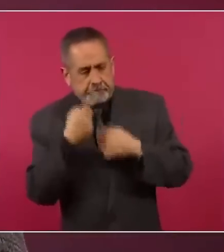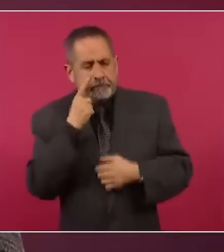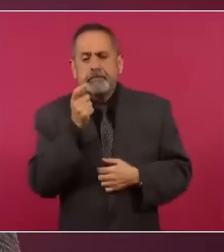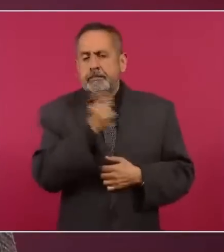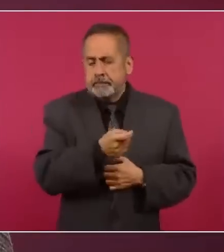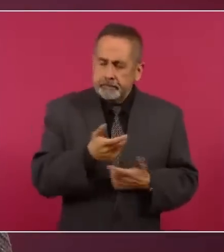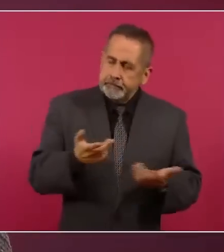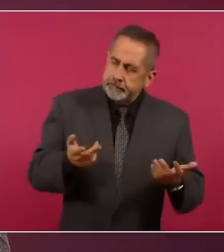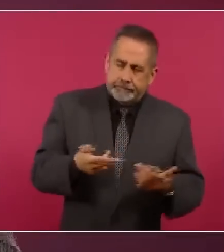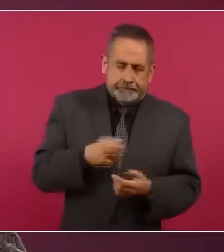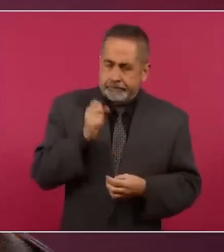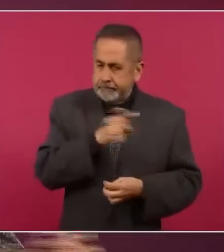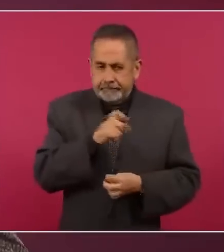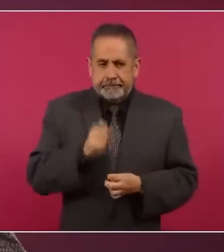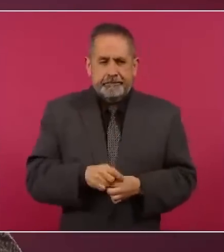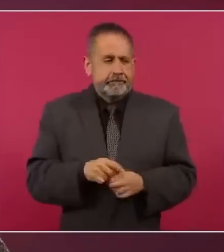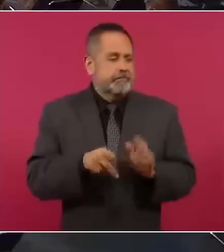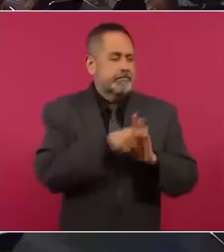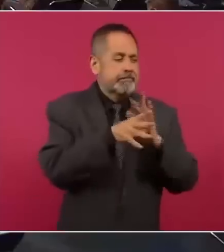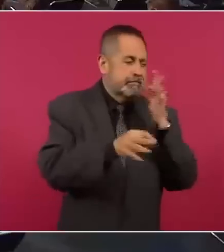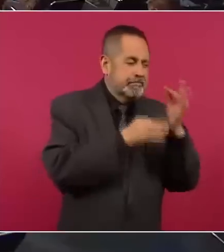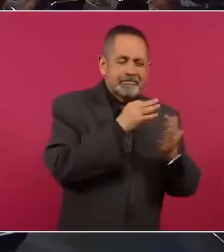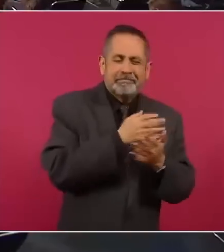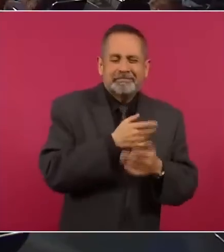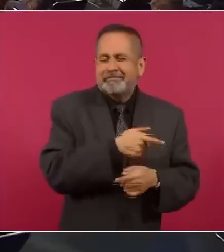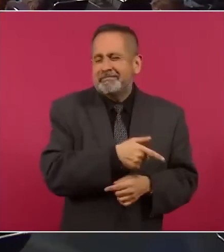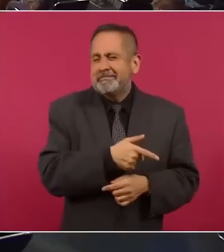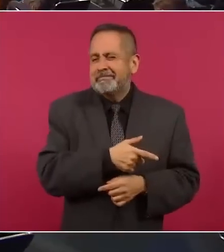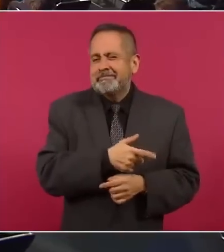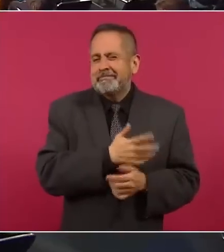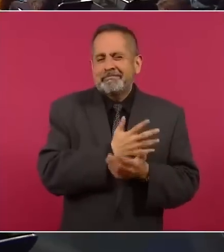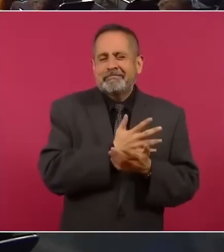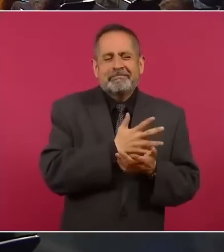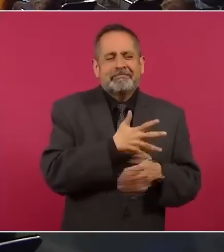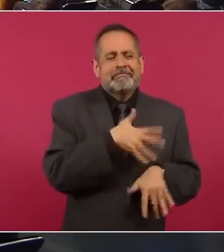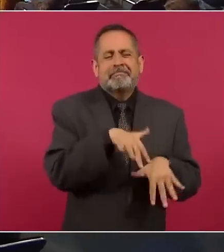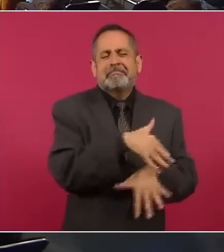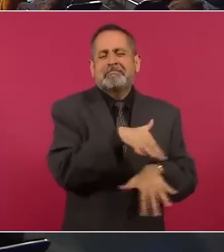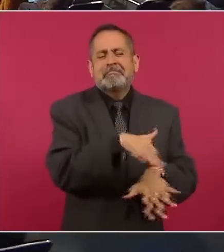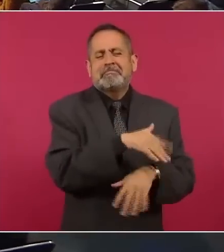un periodismo ramplón,